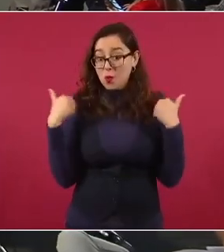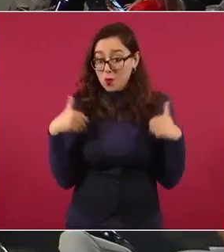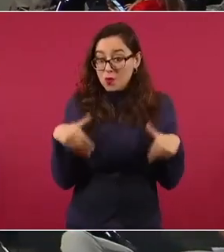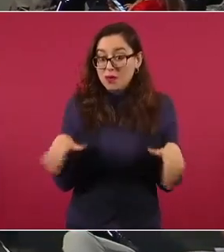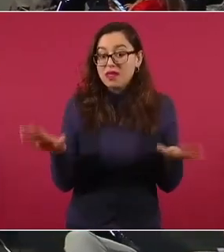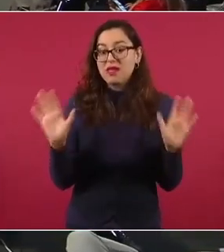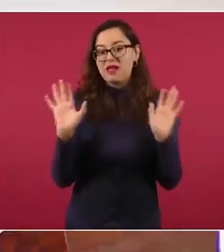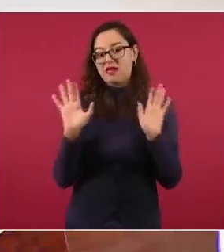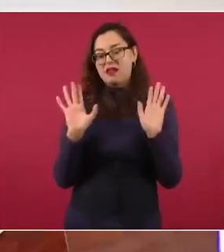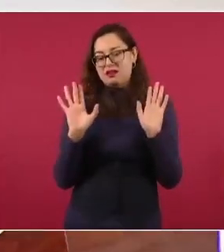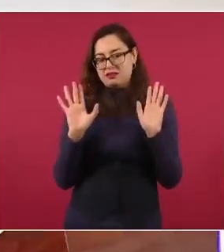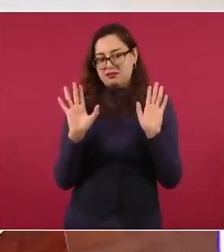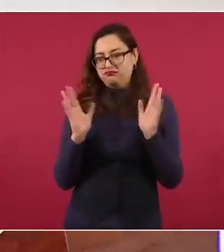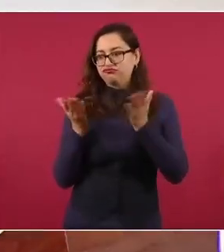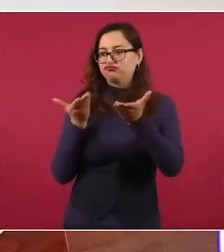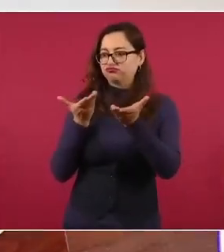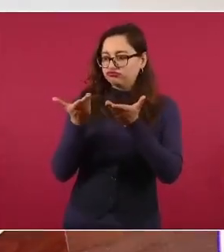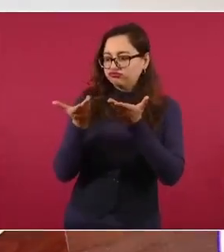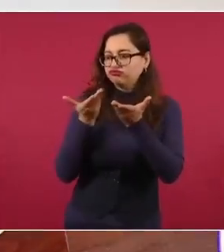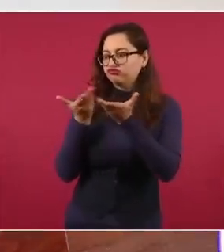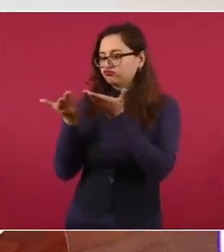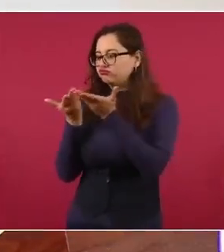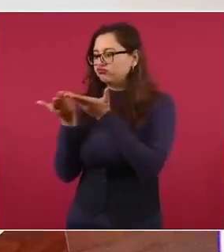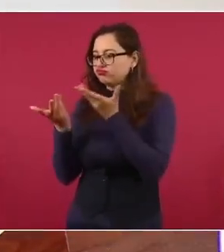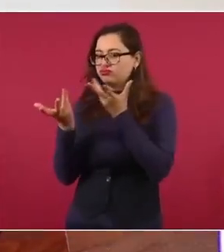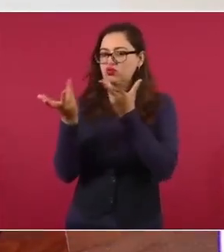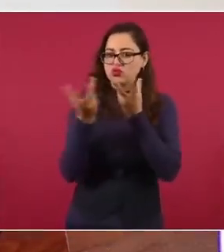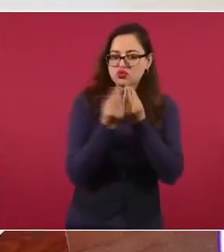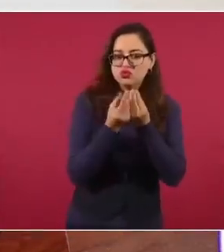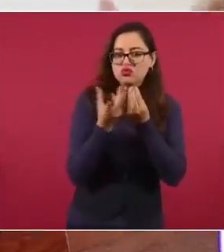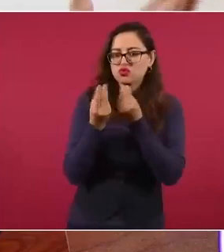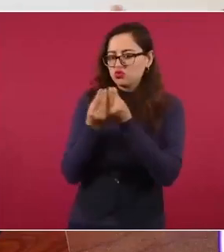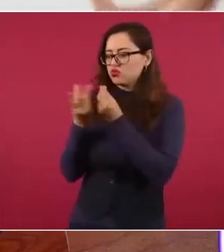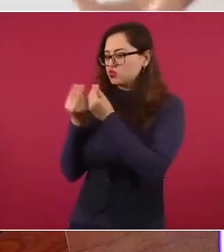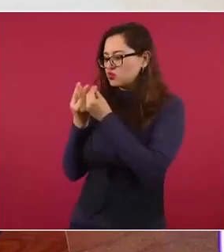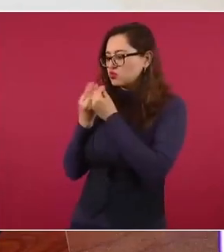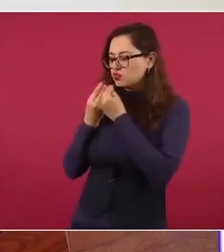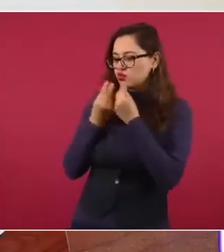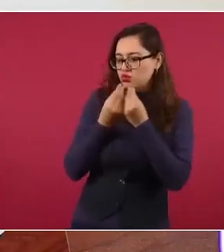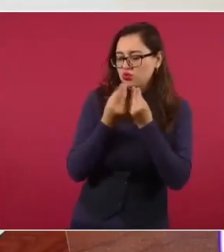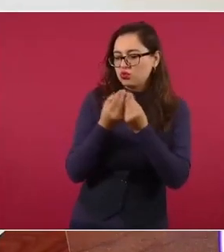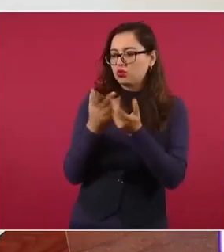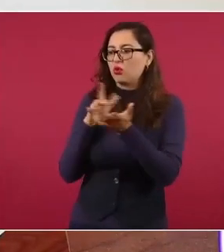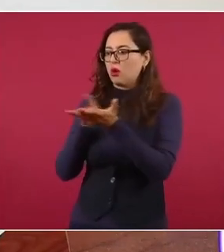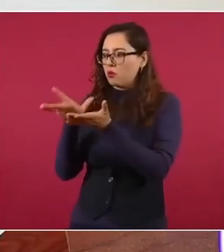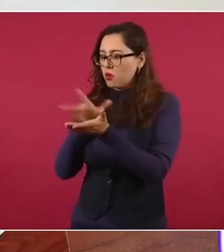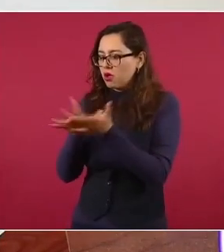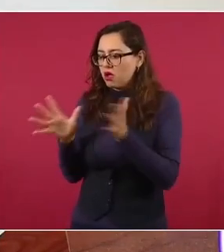pero era la única posibilidad de salir adelante